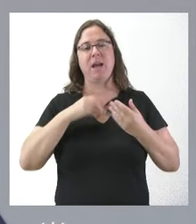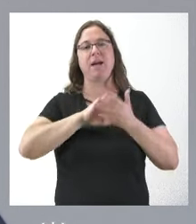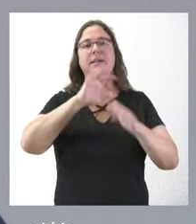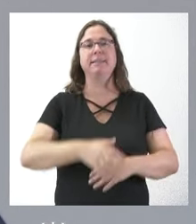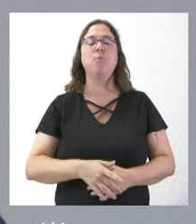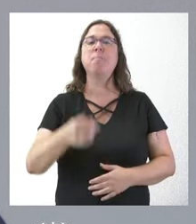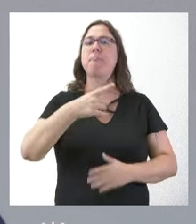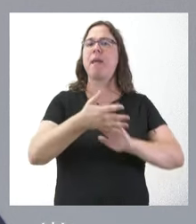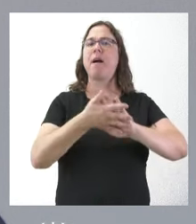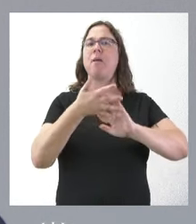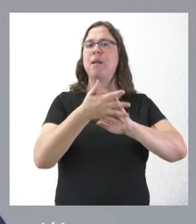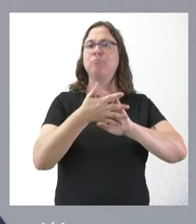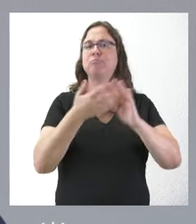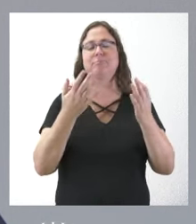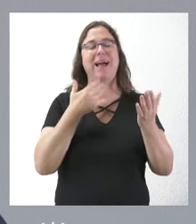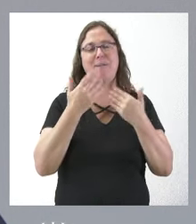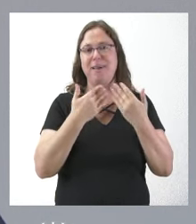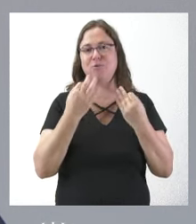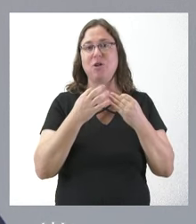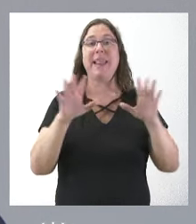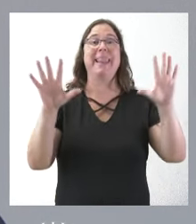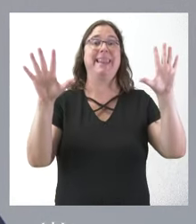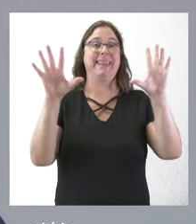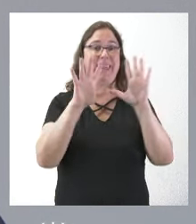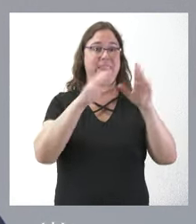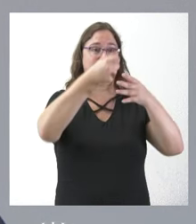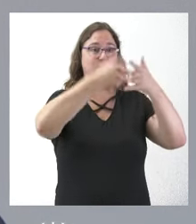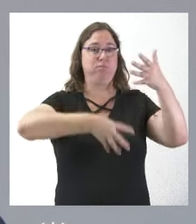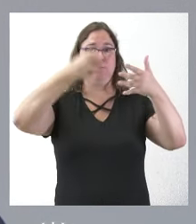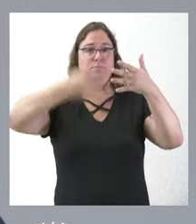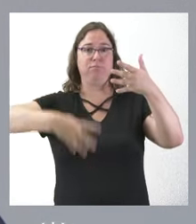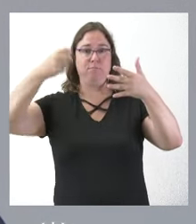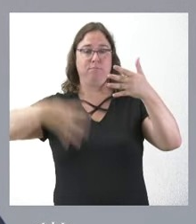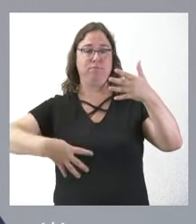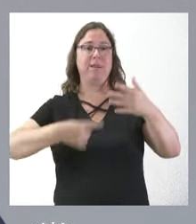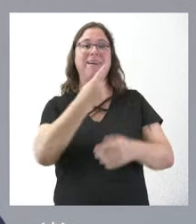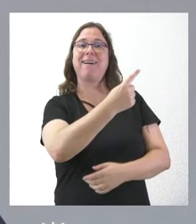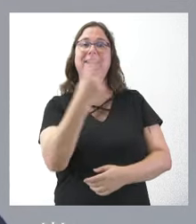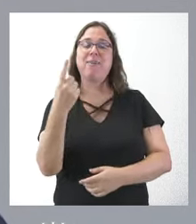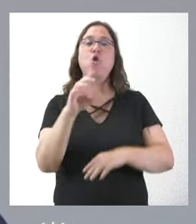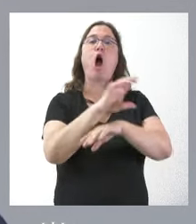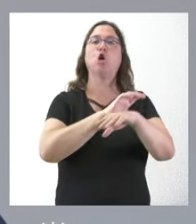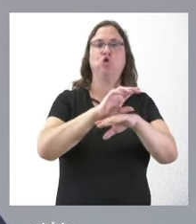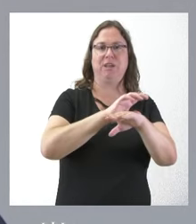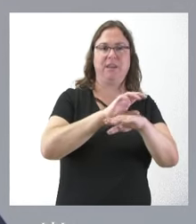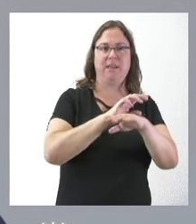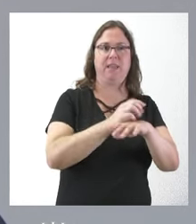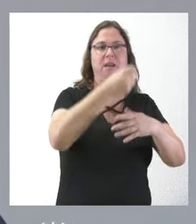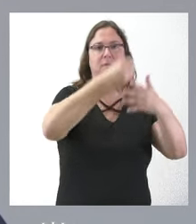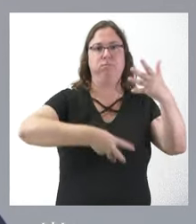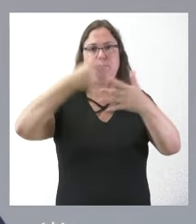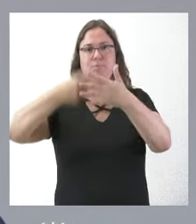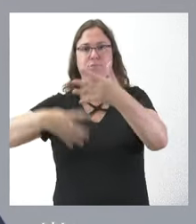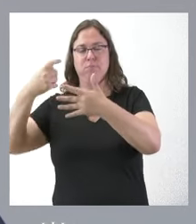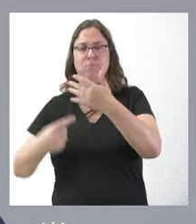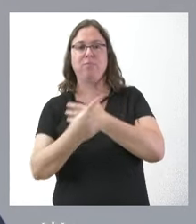Estamos hablando de diez relaciones de puestos de trabajo, una por cada consejería, más otras